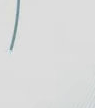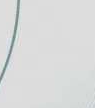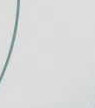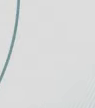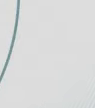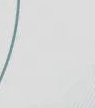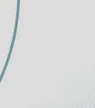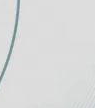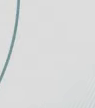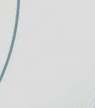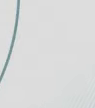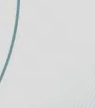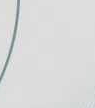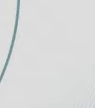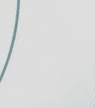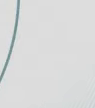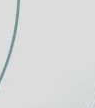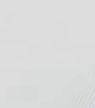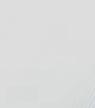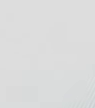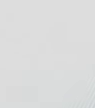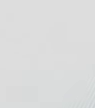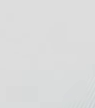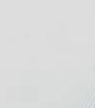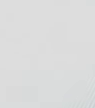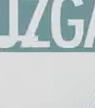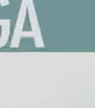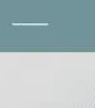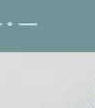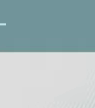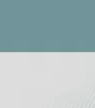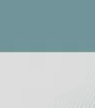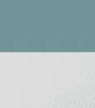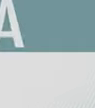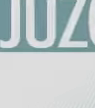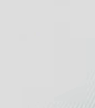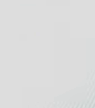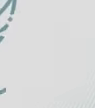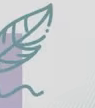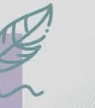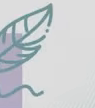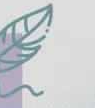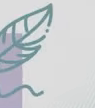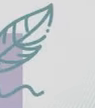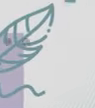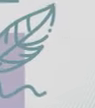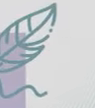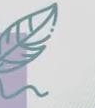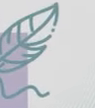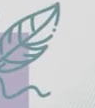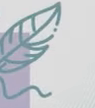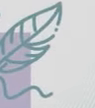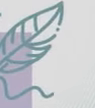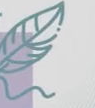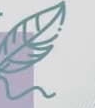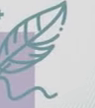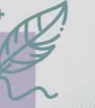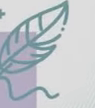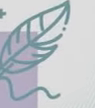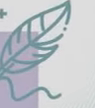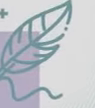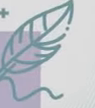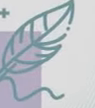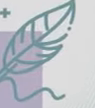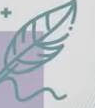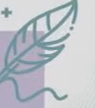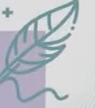La unidad de búsqueda de personas dadas por desaparecidas no juzga. Por eso, la información que recibe no puede ser